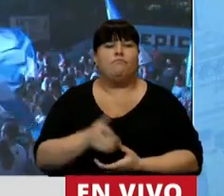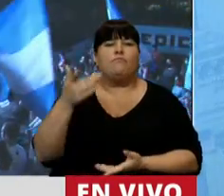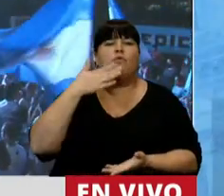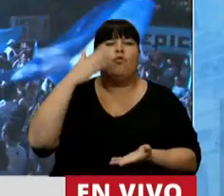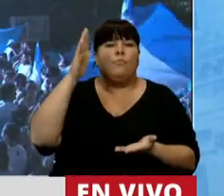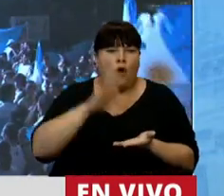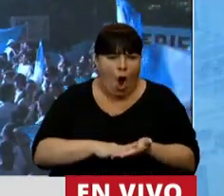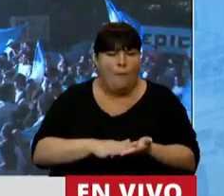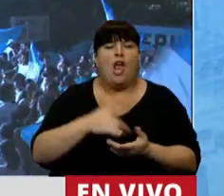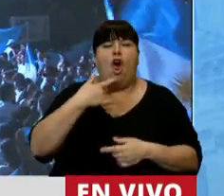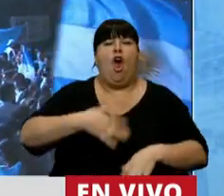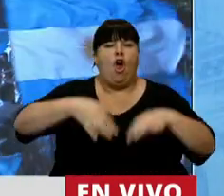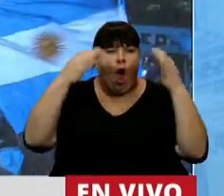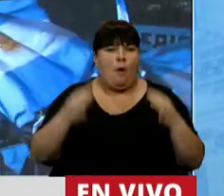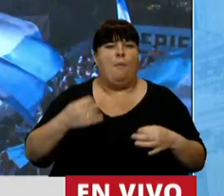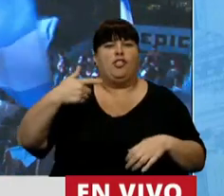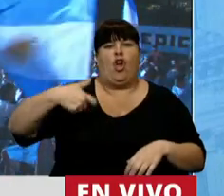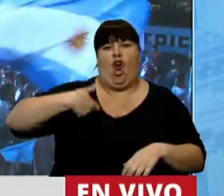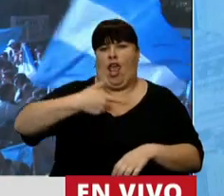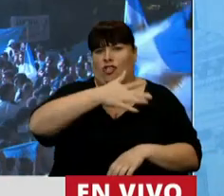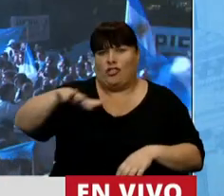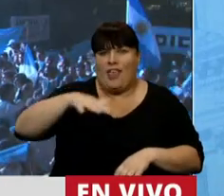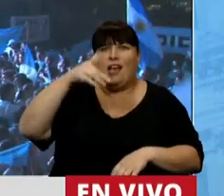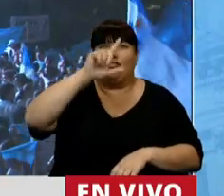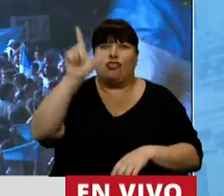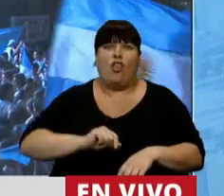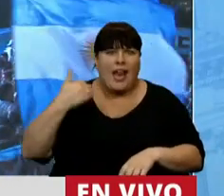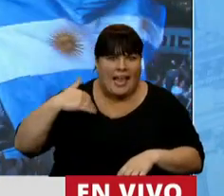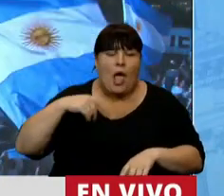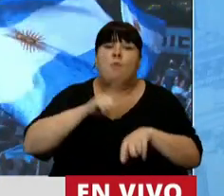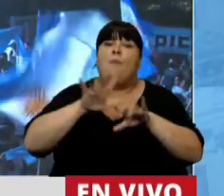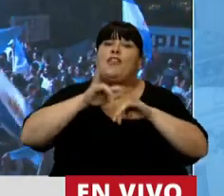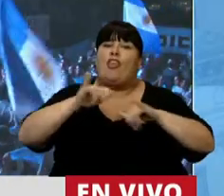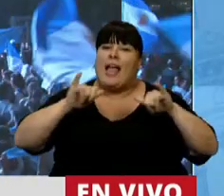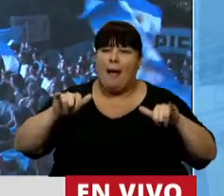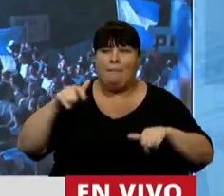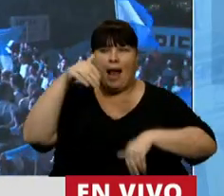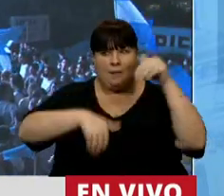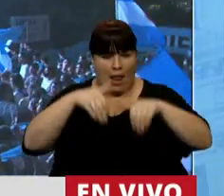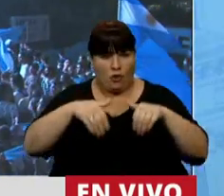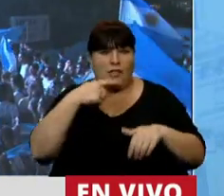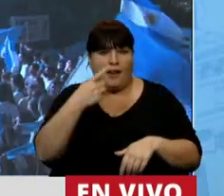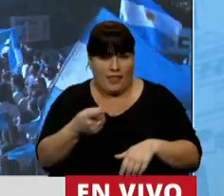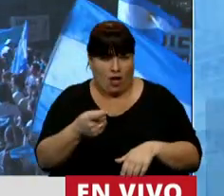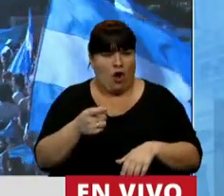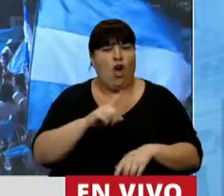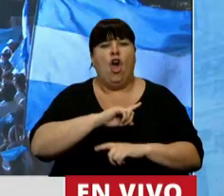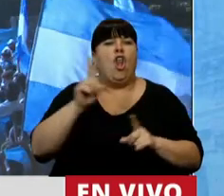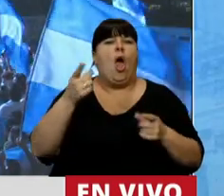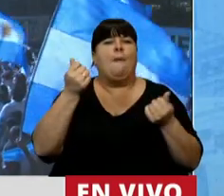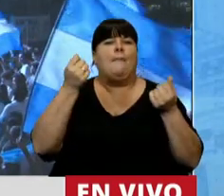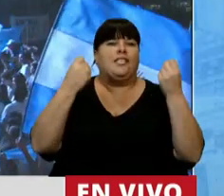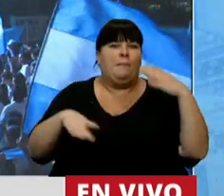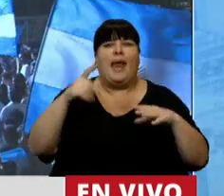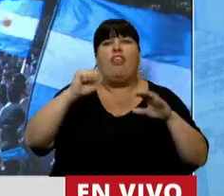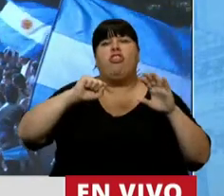prometió y se comprometió con la ciudadanía, con los argentinos, durante la campaña electoral que dijo, no vamos a devaluar